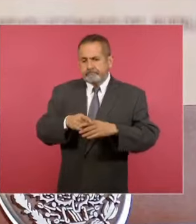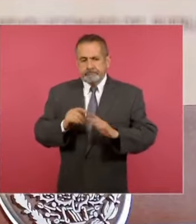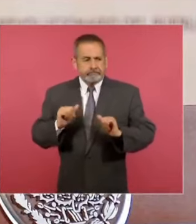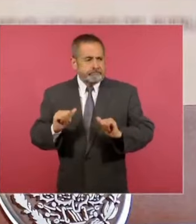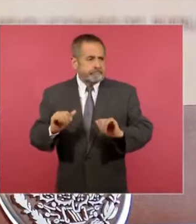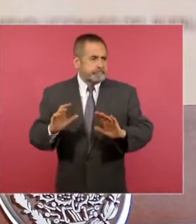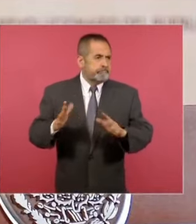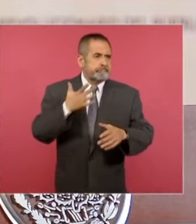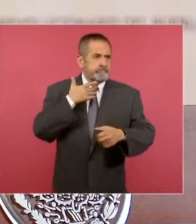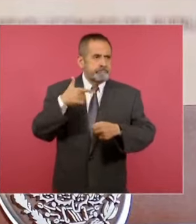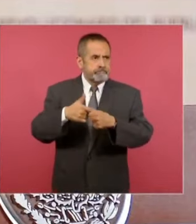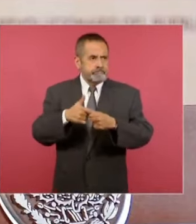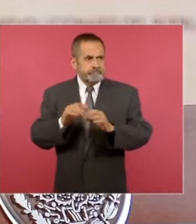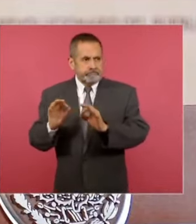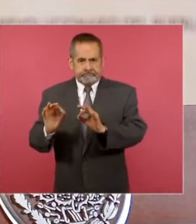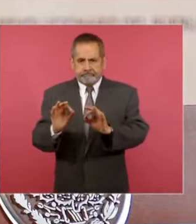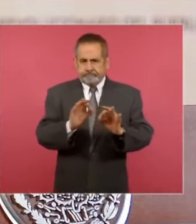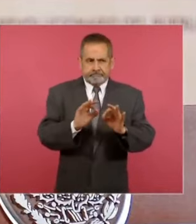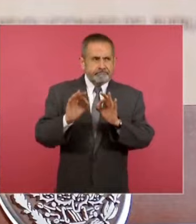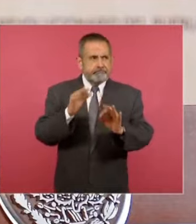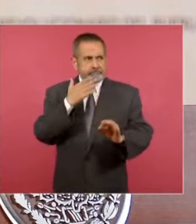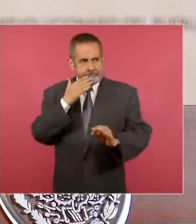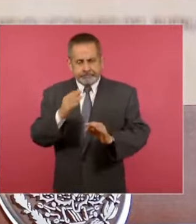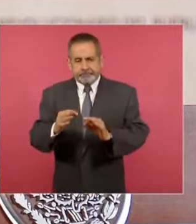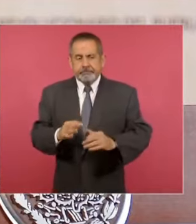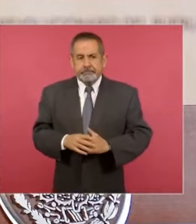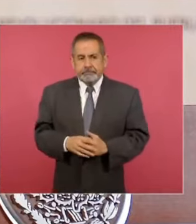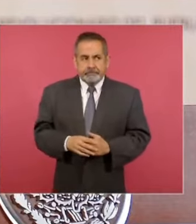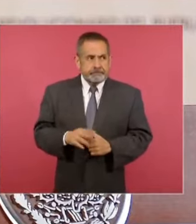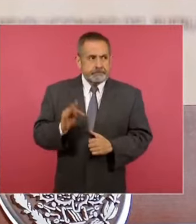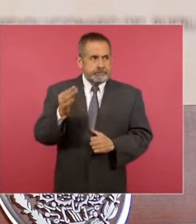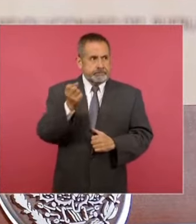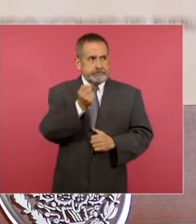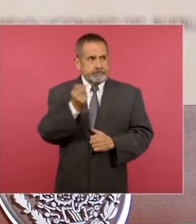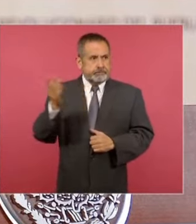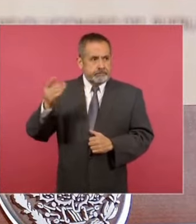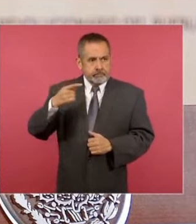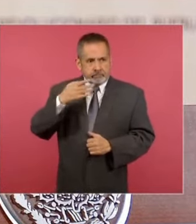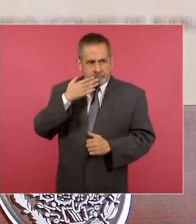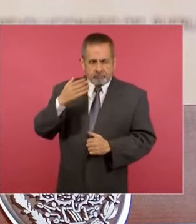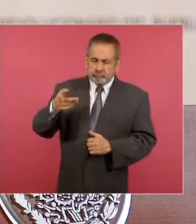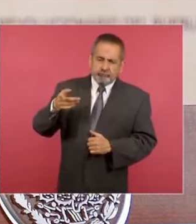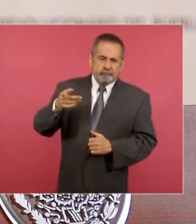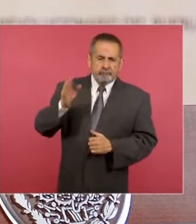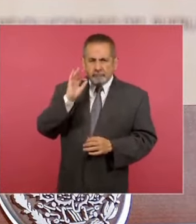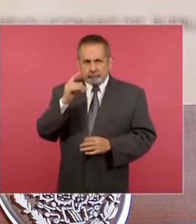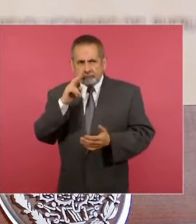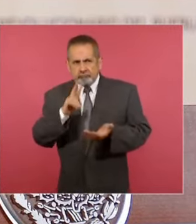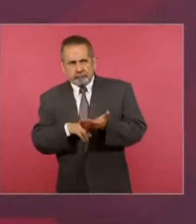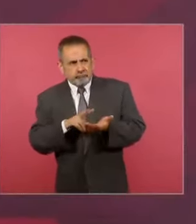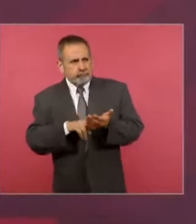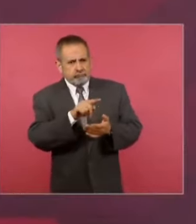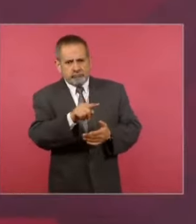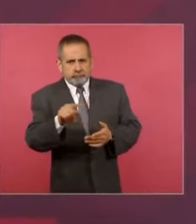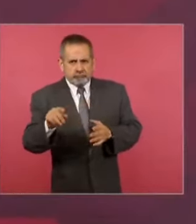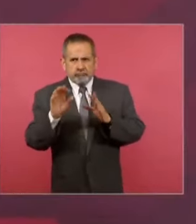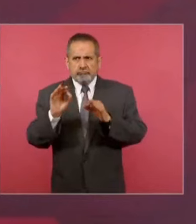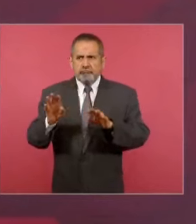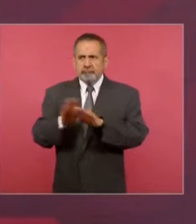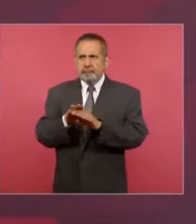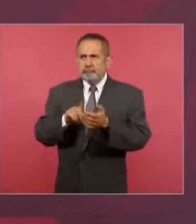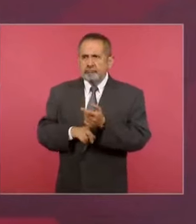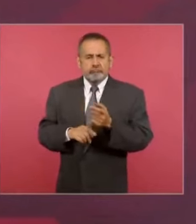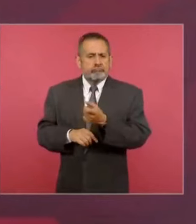en los precios al consumidor. Hay a quienes lo reflejan inmediatamente en el precio y hay quienes,